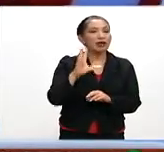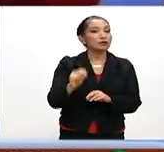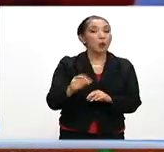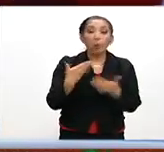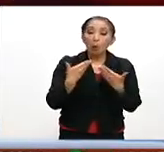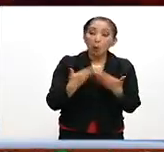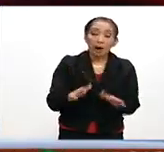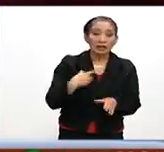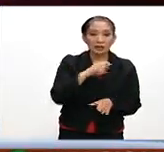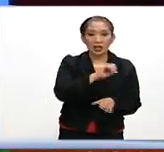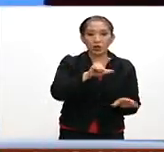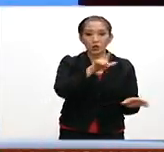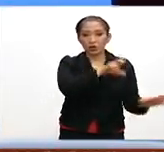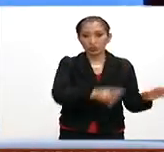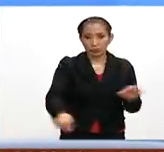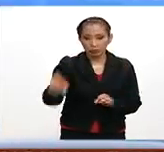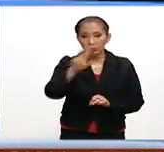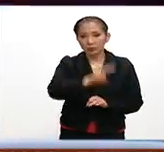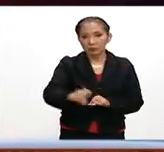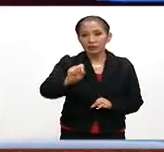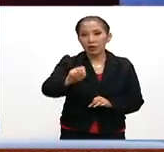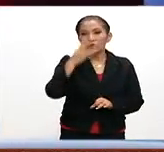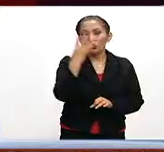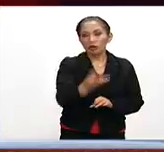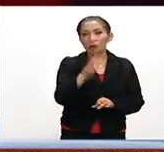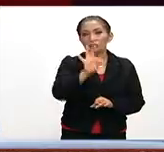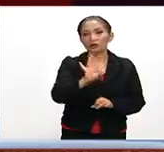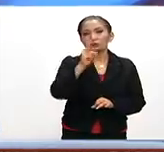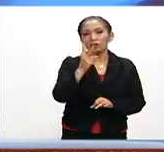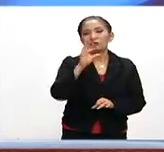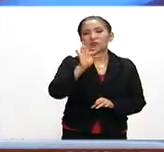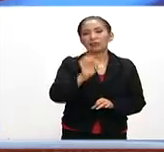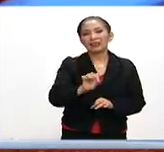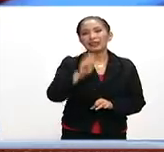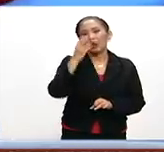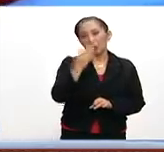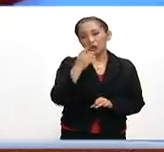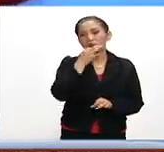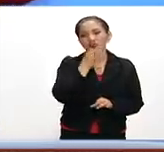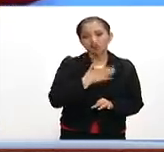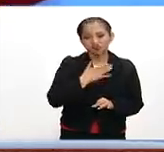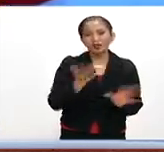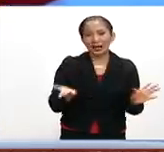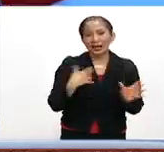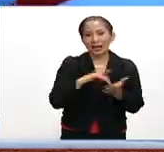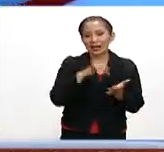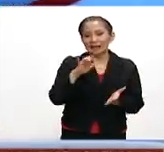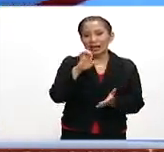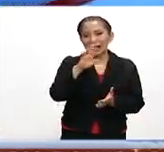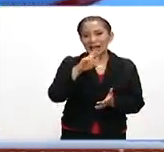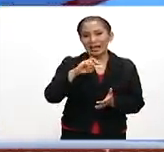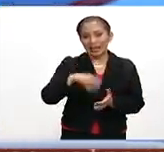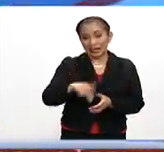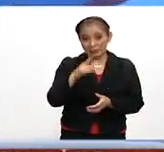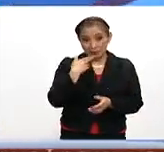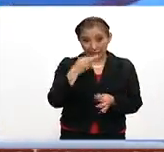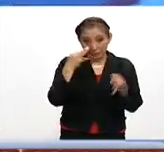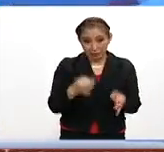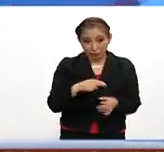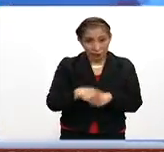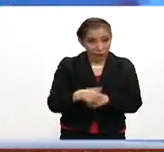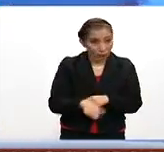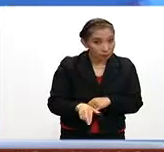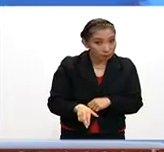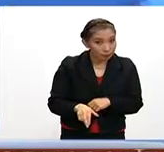no se abran es 01800-224-4224 según nos indicas. Gracias Eric, ¿así es correcto este número?